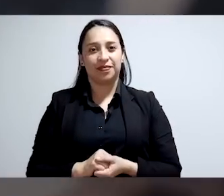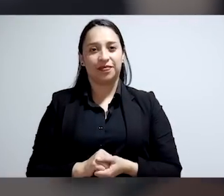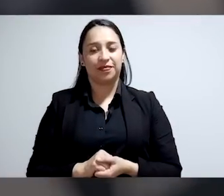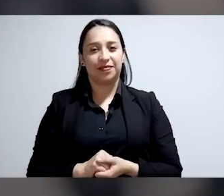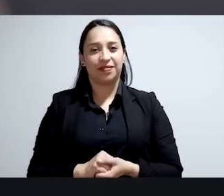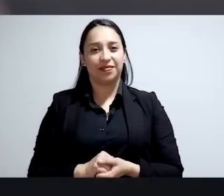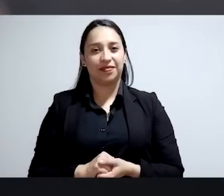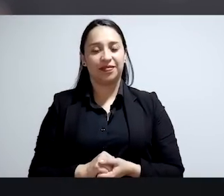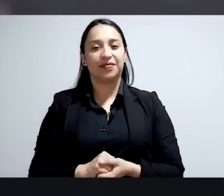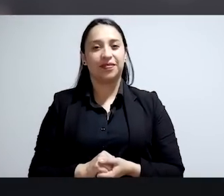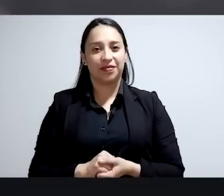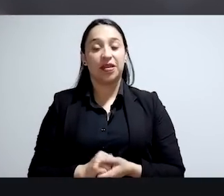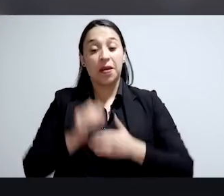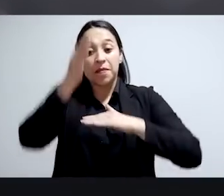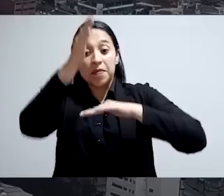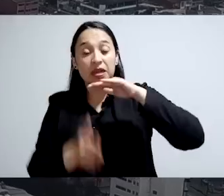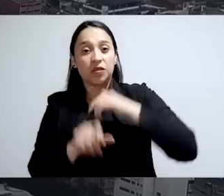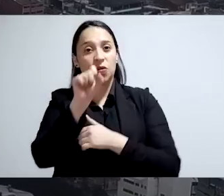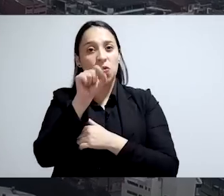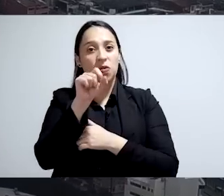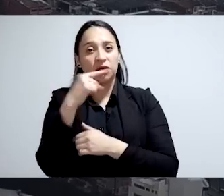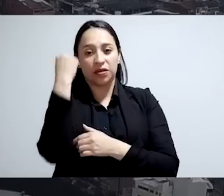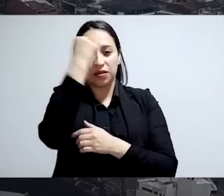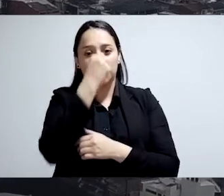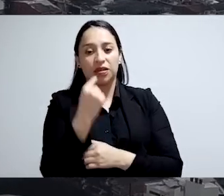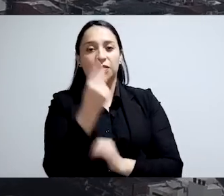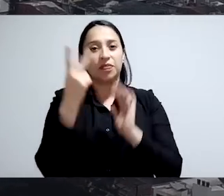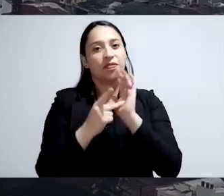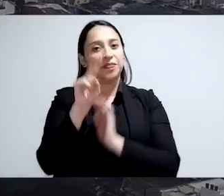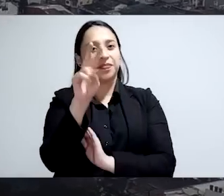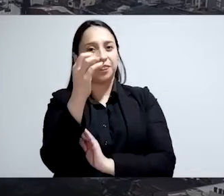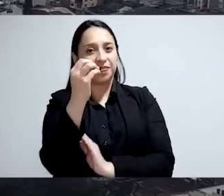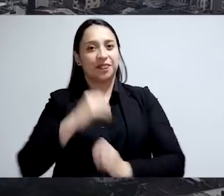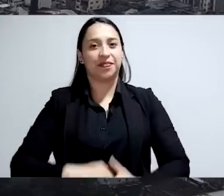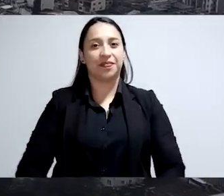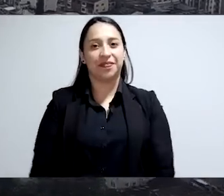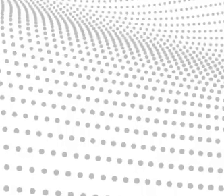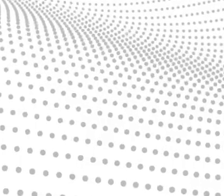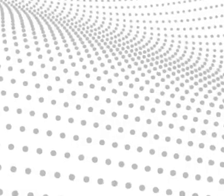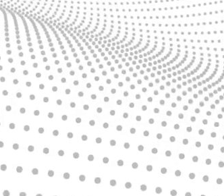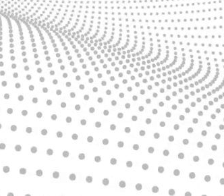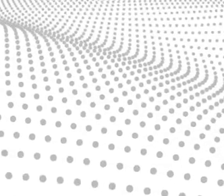.colombiaproductiva.com hasta el 11 de septiembre de 2020.